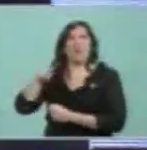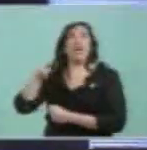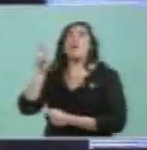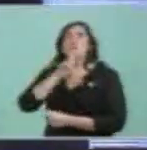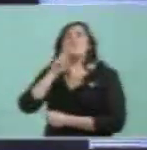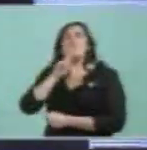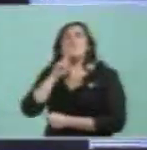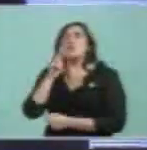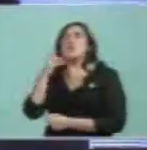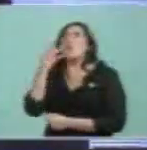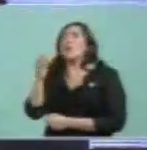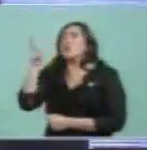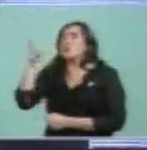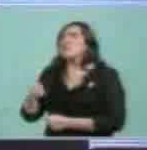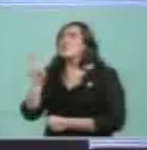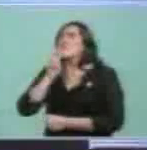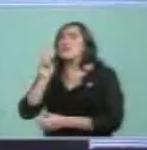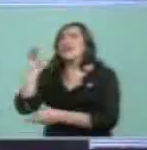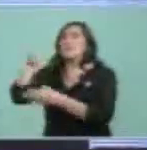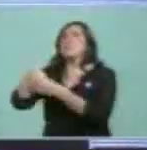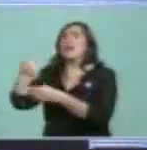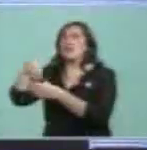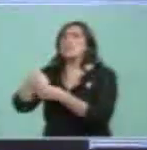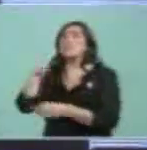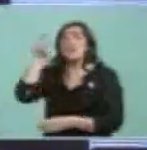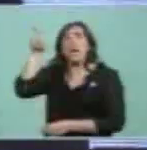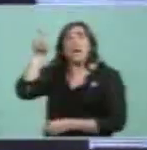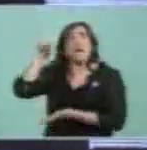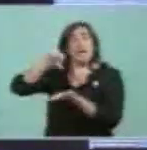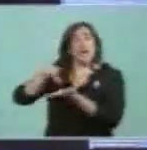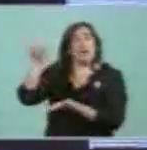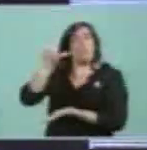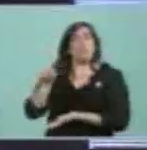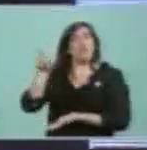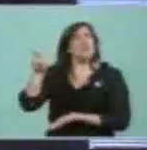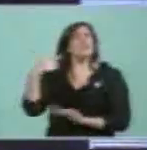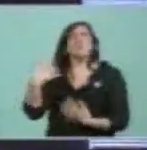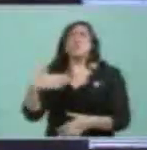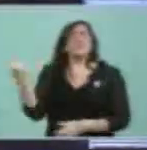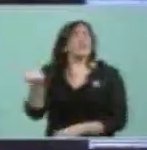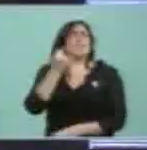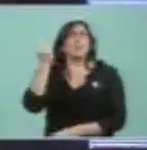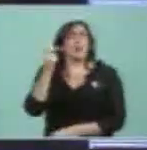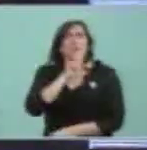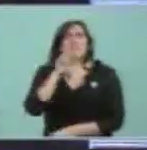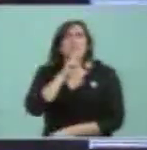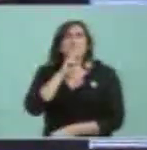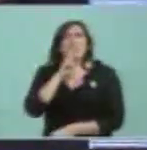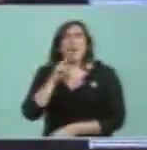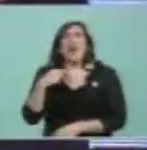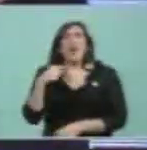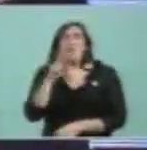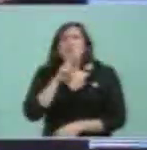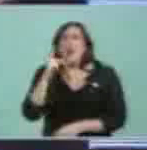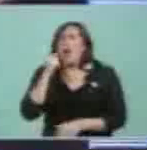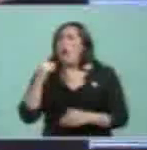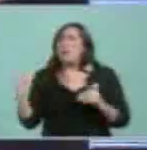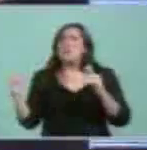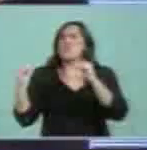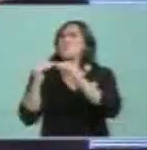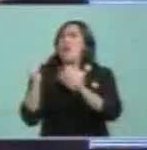participan. Y me decía el Presidente la importancia de la mujer, porque participaron junto a nosotros,